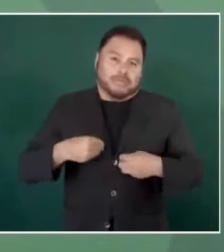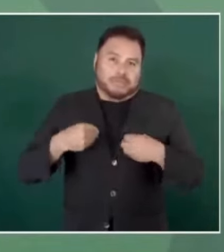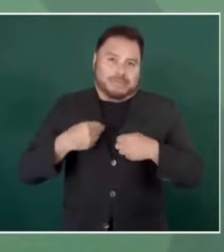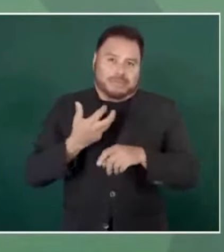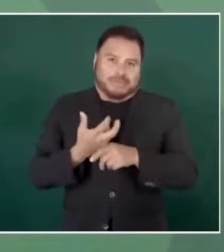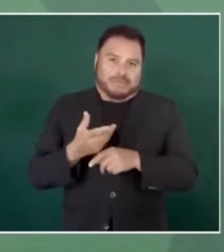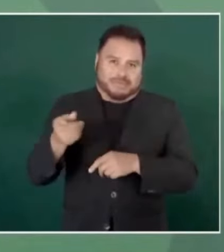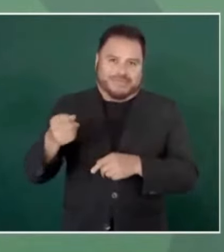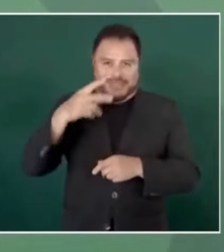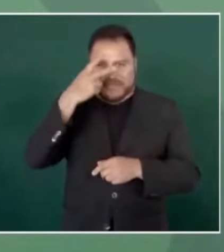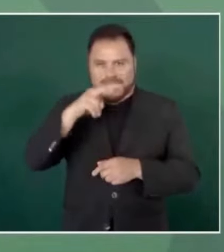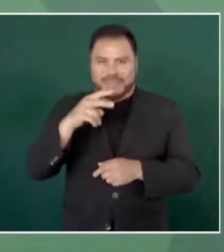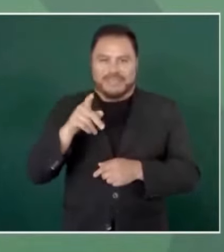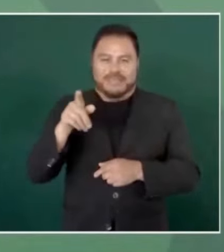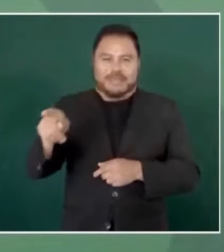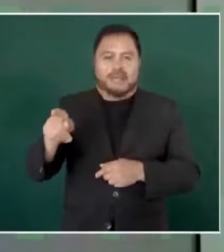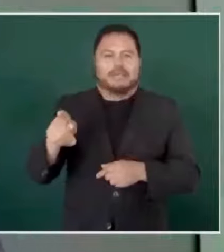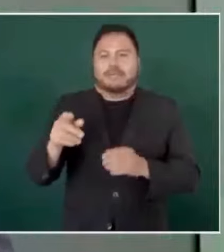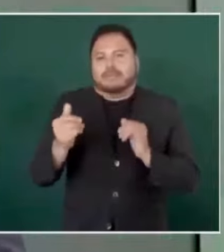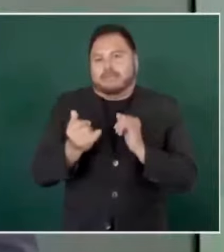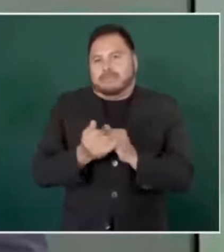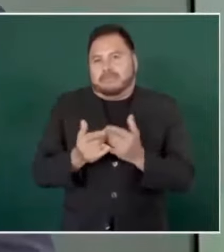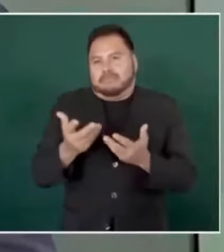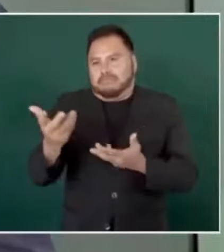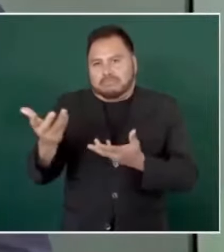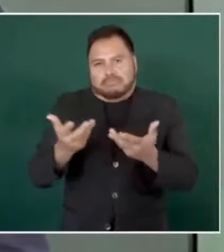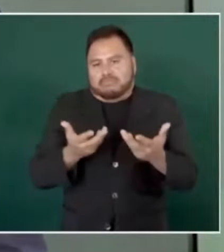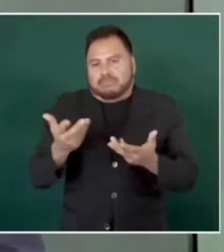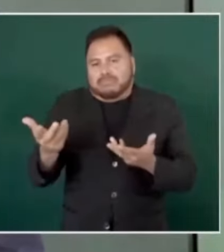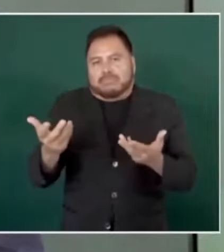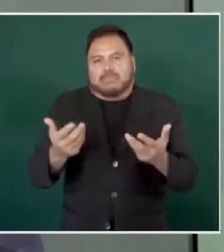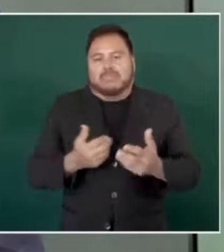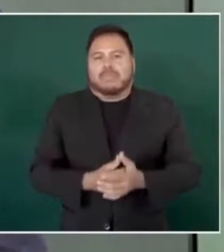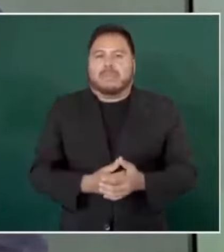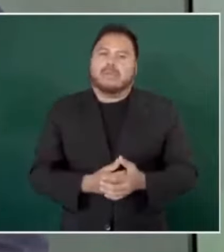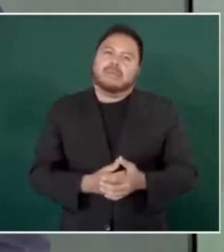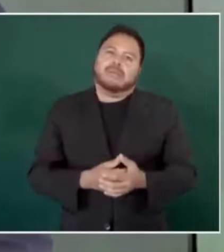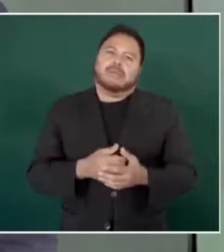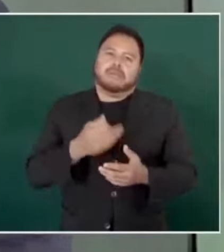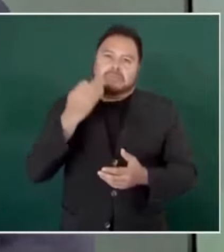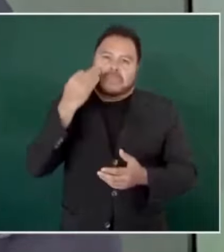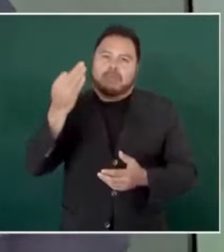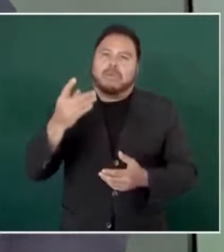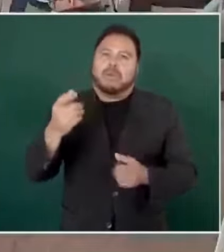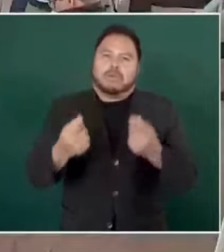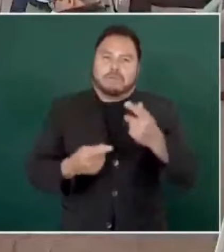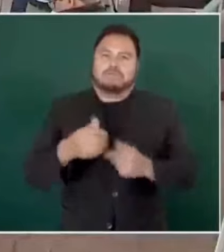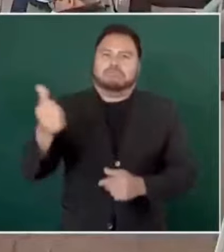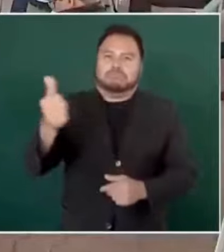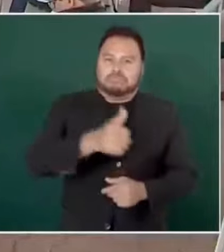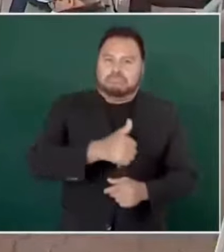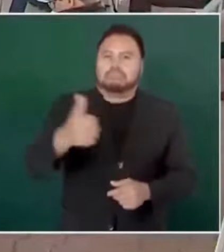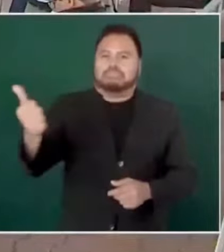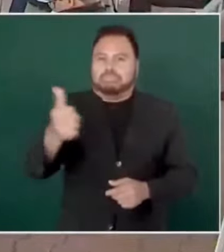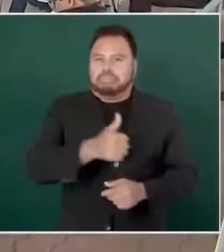tanto los que vean tiempo viviendo en Estados Unidos